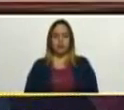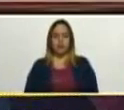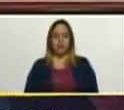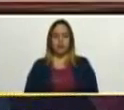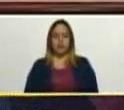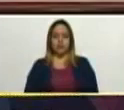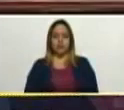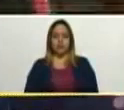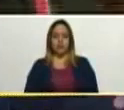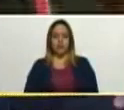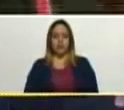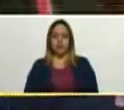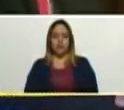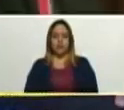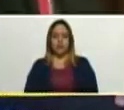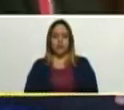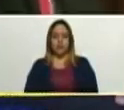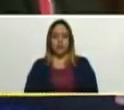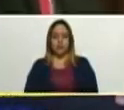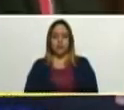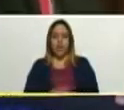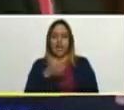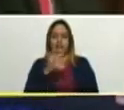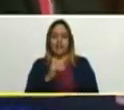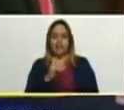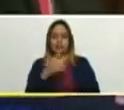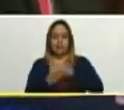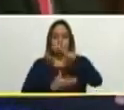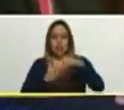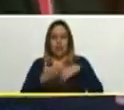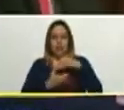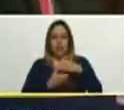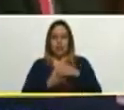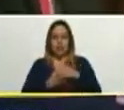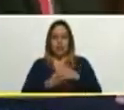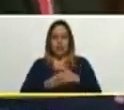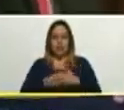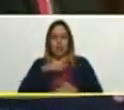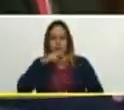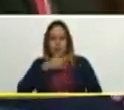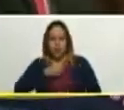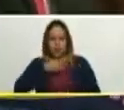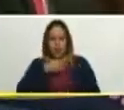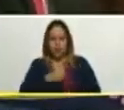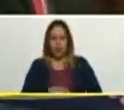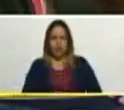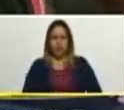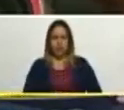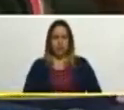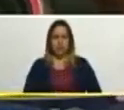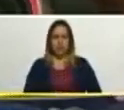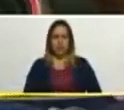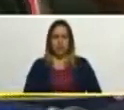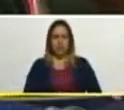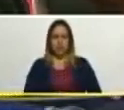hay una falla en el micrófono Remigio Ceballos y Chazo